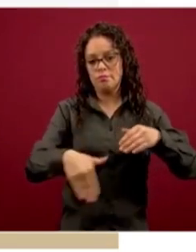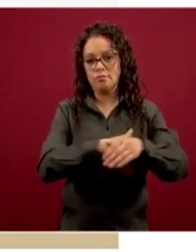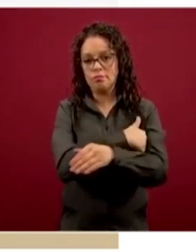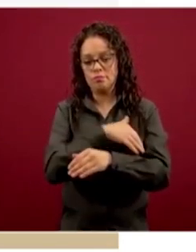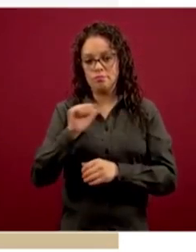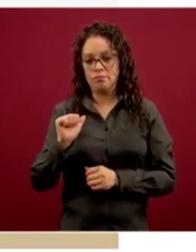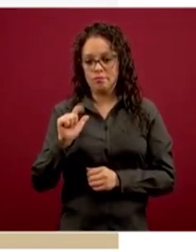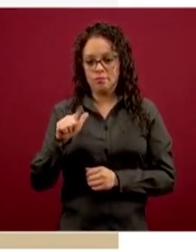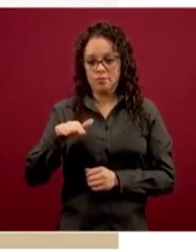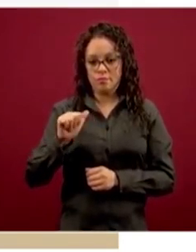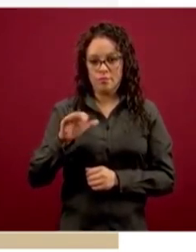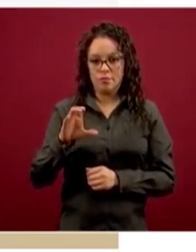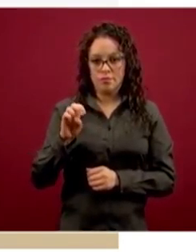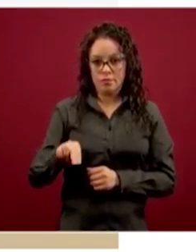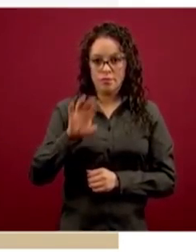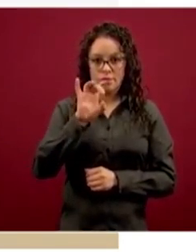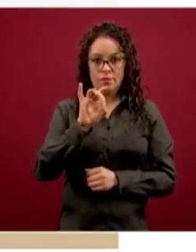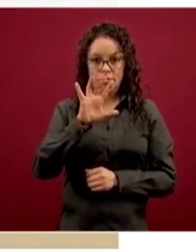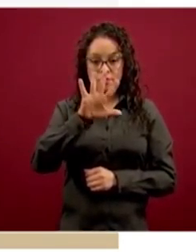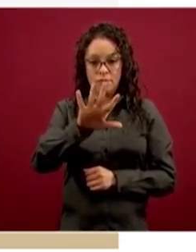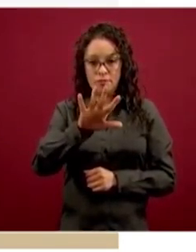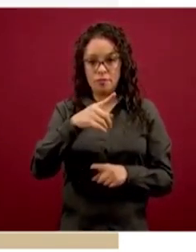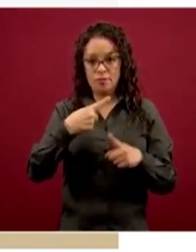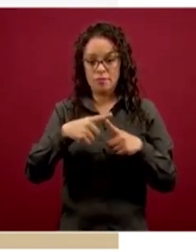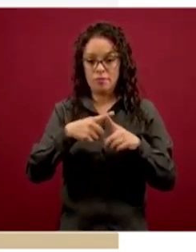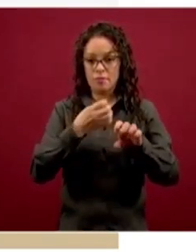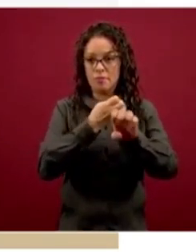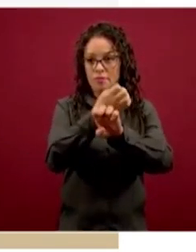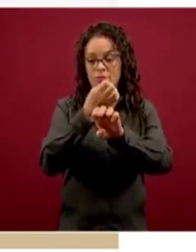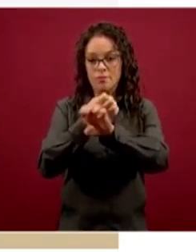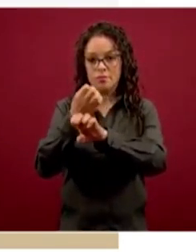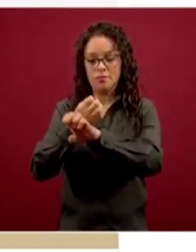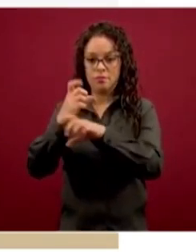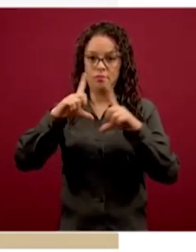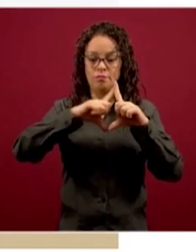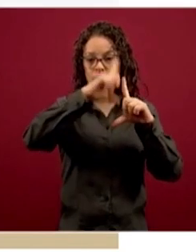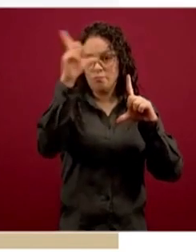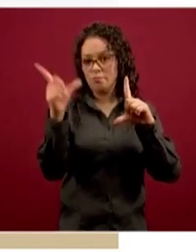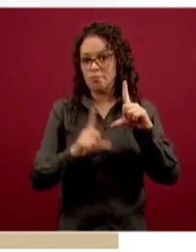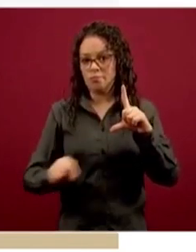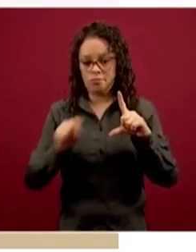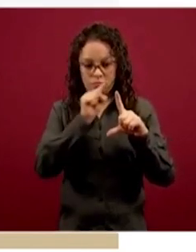representaciones estatales que tenemos en toda la República.